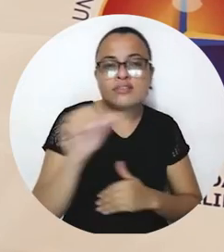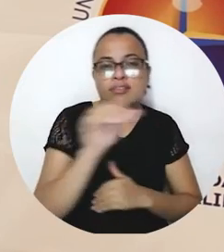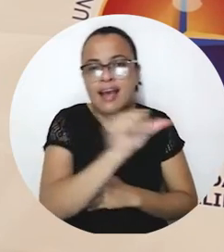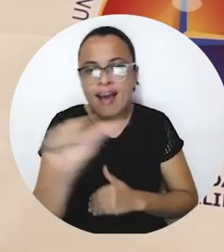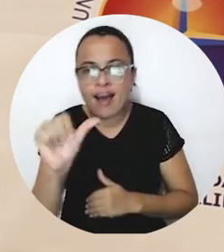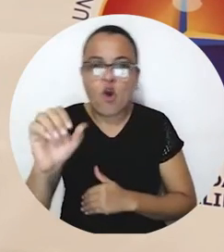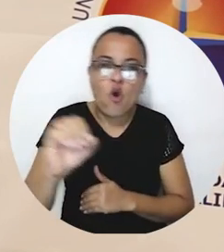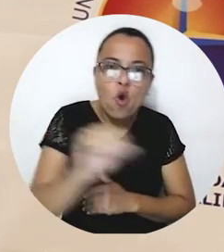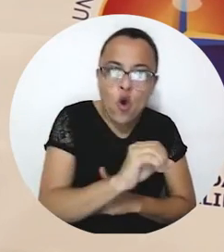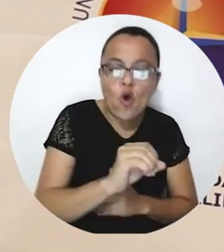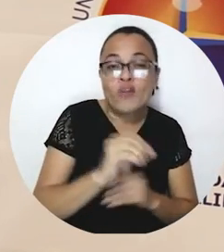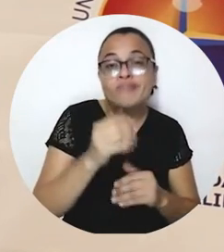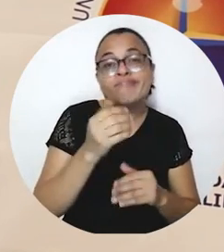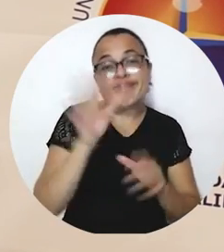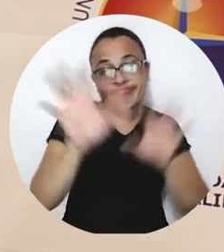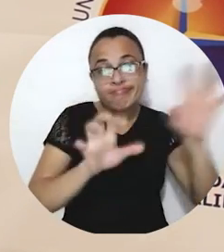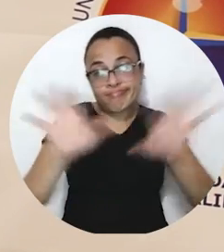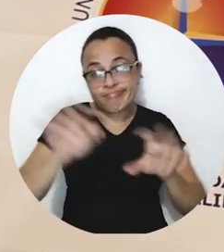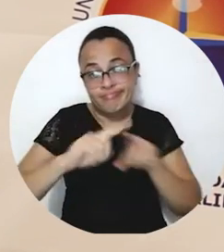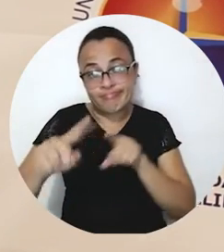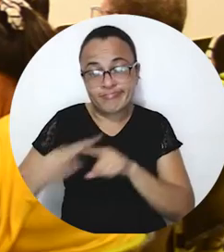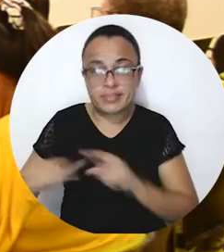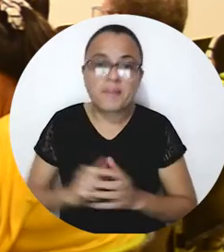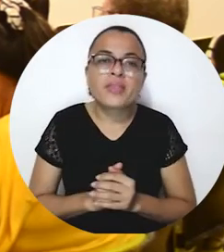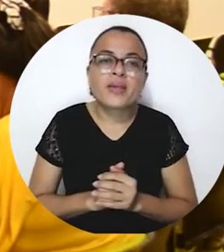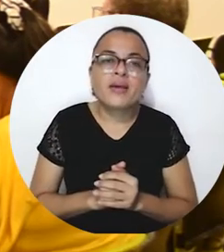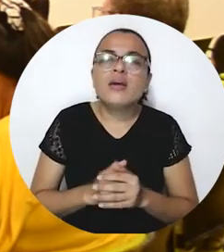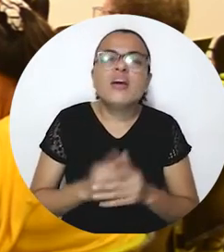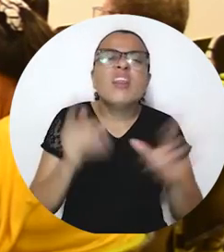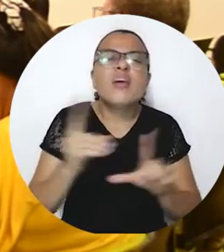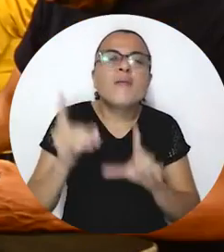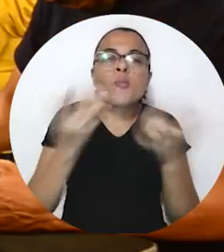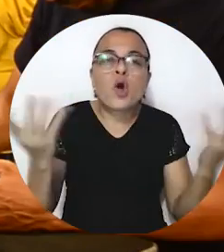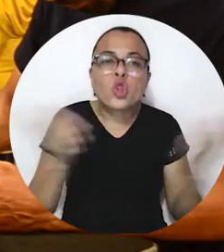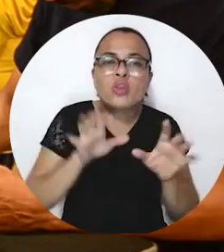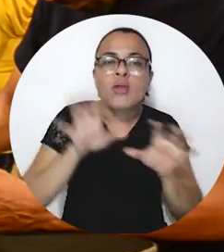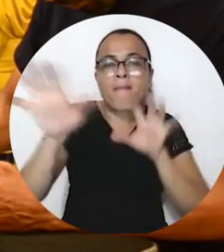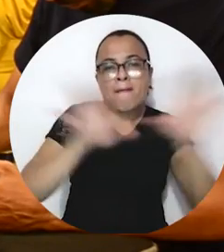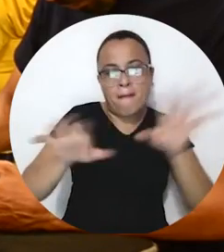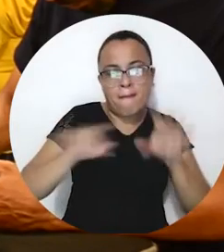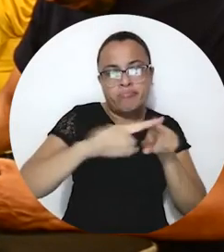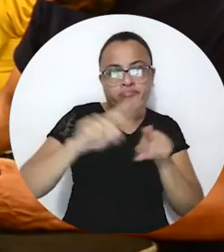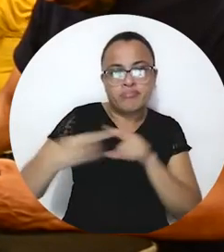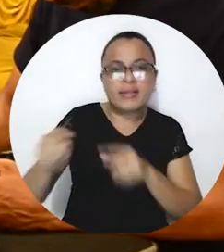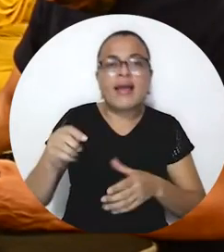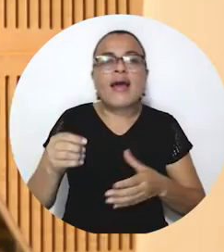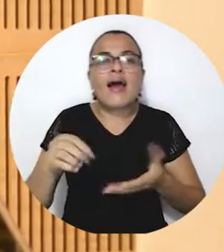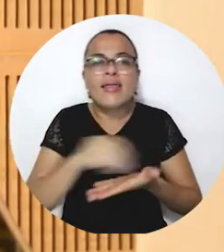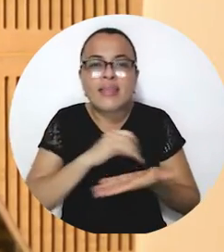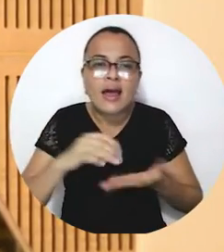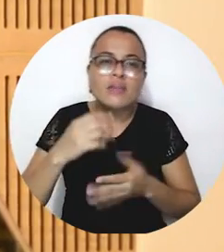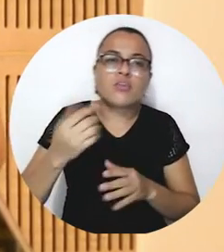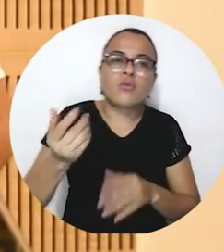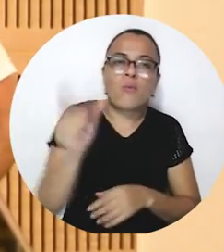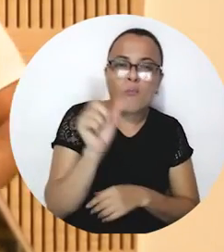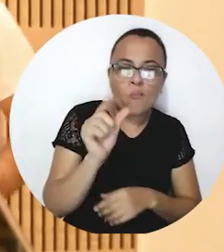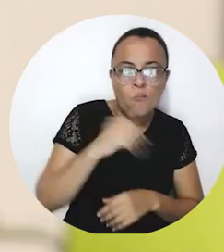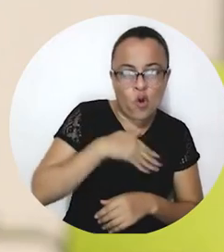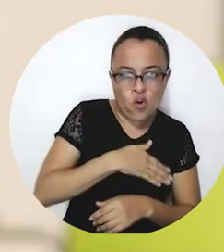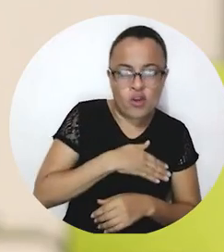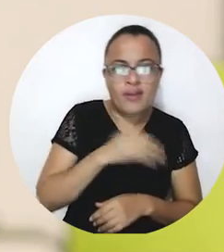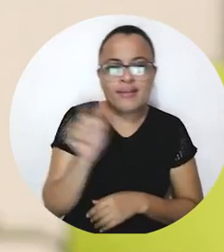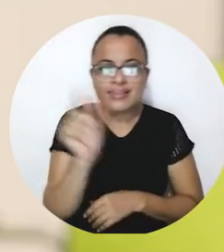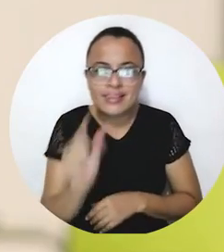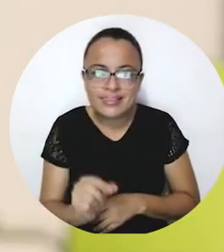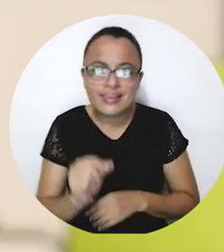habilidades de las niñas y los niños desde la gestión. Los diplomados se realizan en diferentes regiones del país, entre ellas Atlántico,